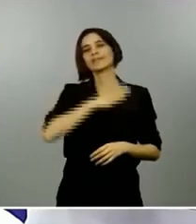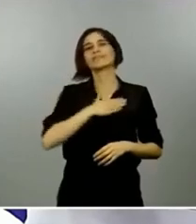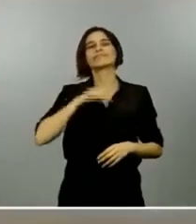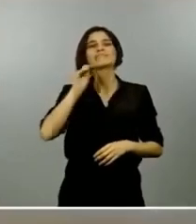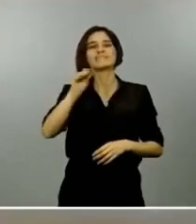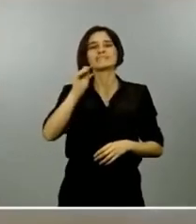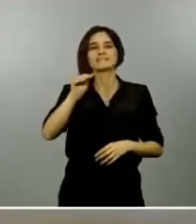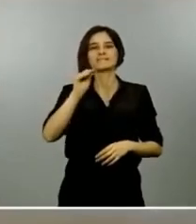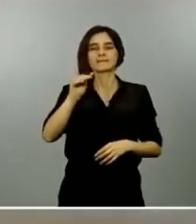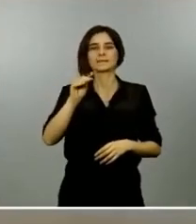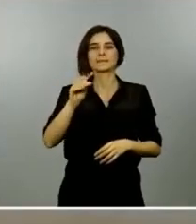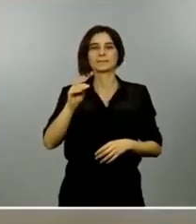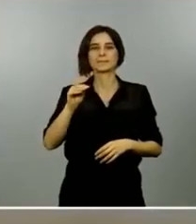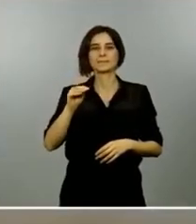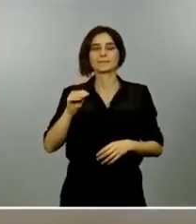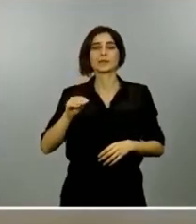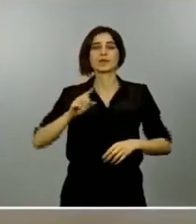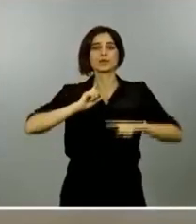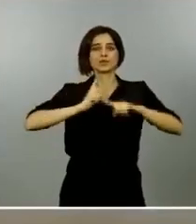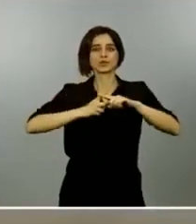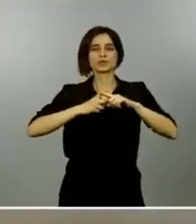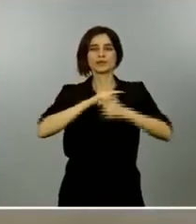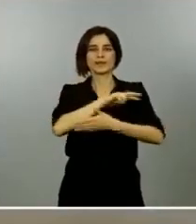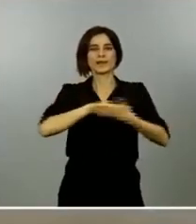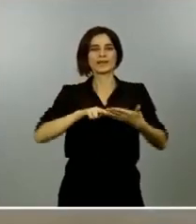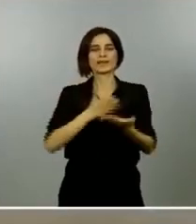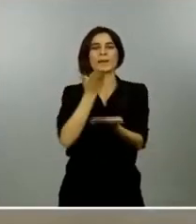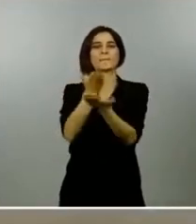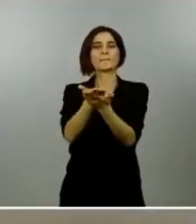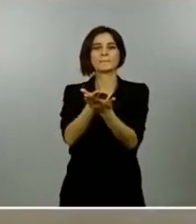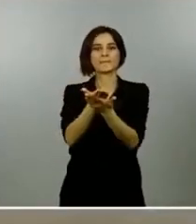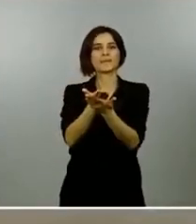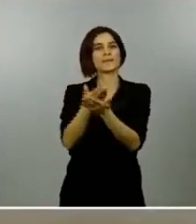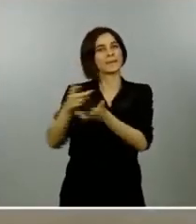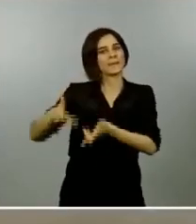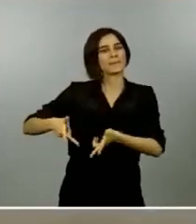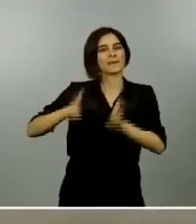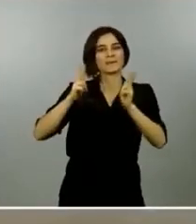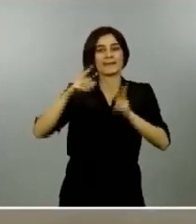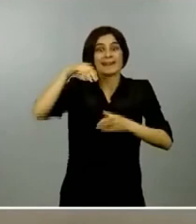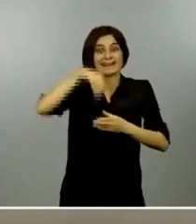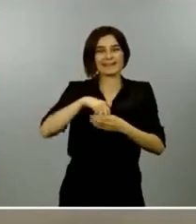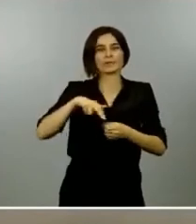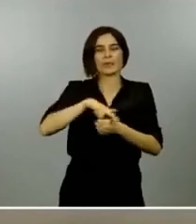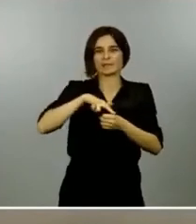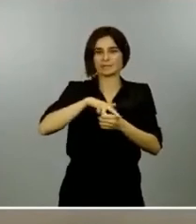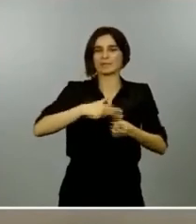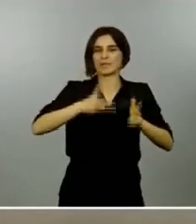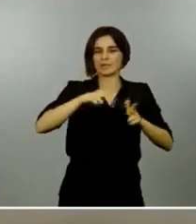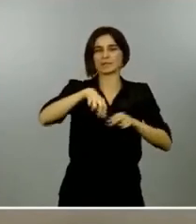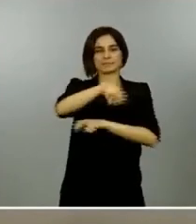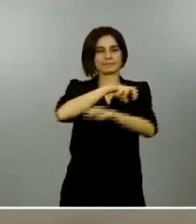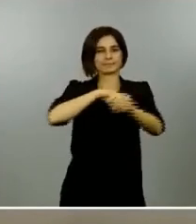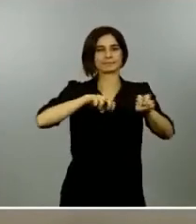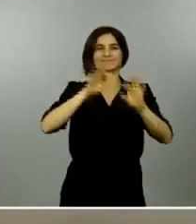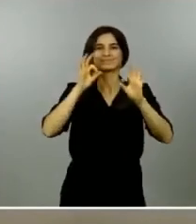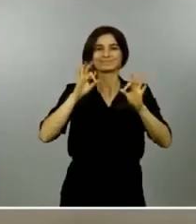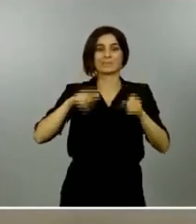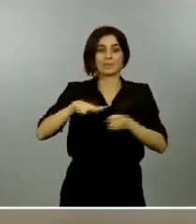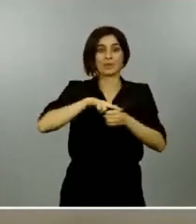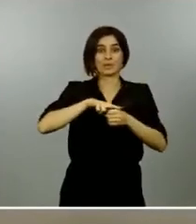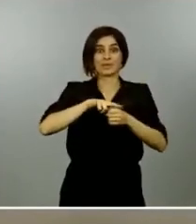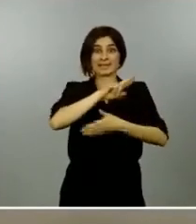petición del asunto de Galicia para que se permitiera la movilidad interprovincial especialmente cuando las cuatro provincias gallegas han